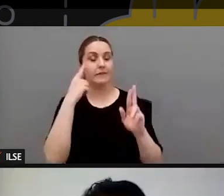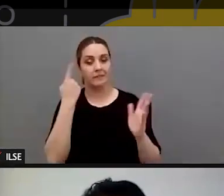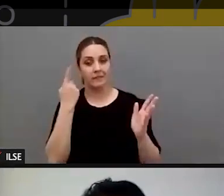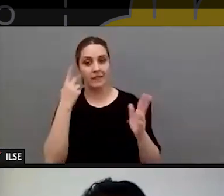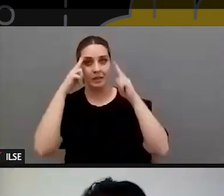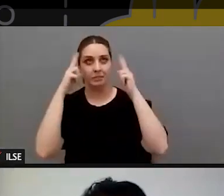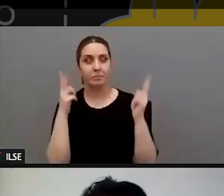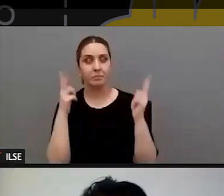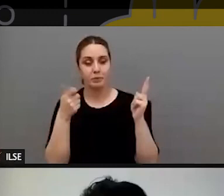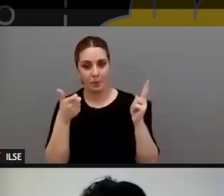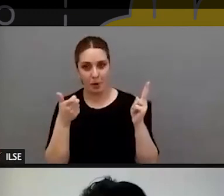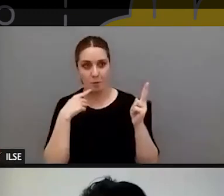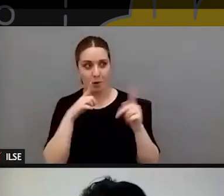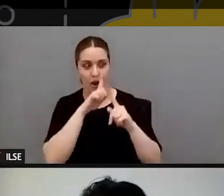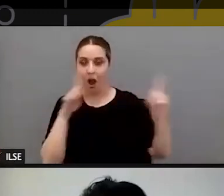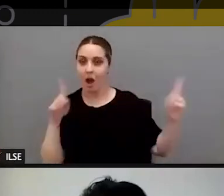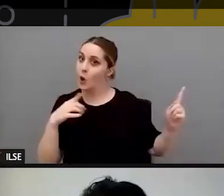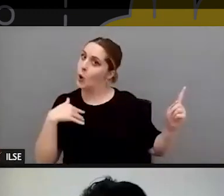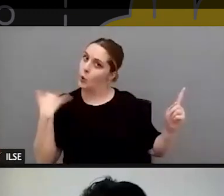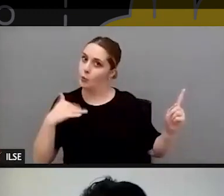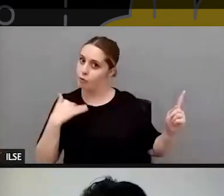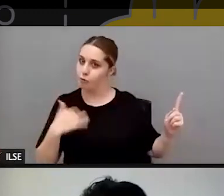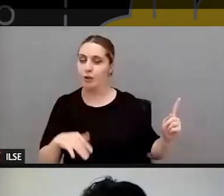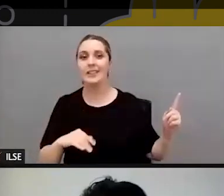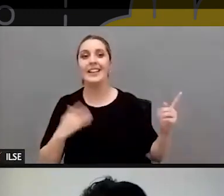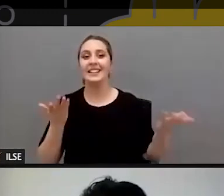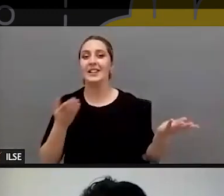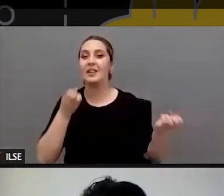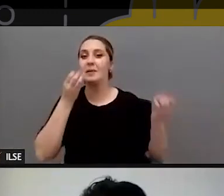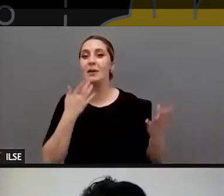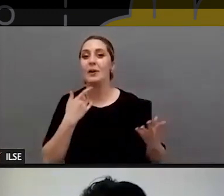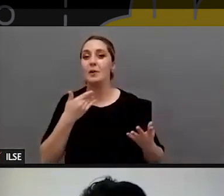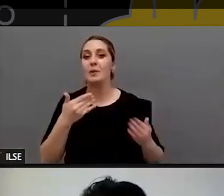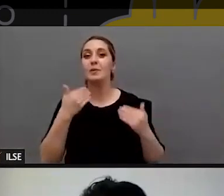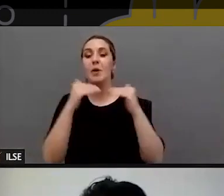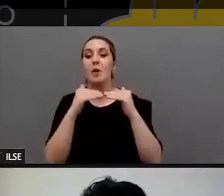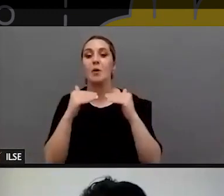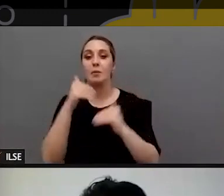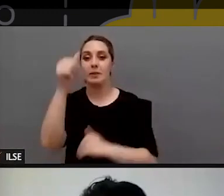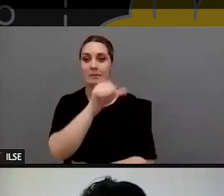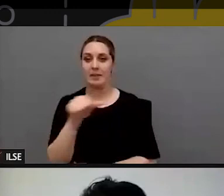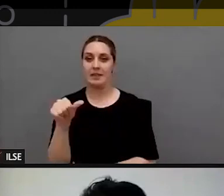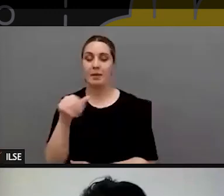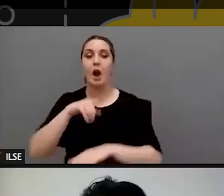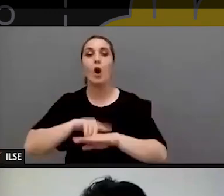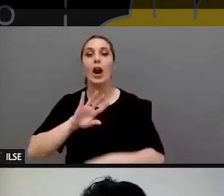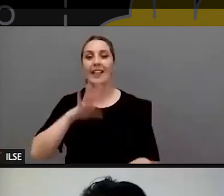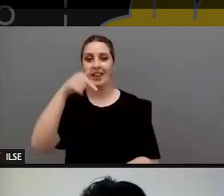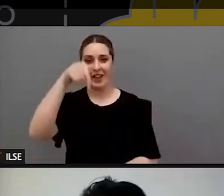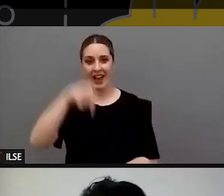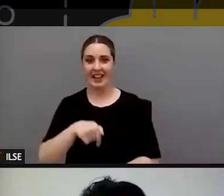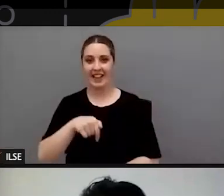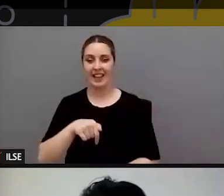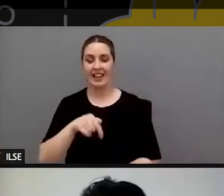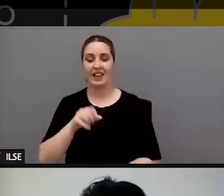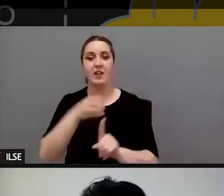descansar después de este año tan intenso así que tienen una cita próxima la semana que viene a las 5 aquí en este foro de